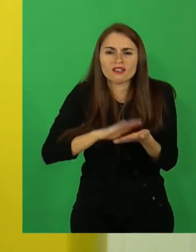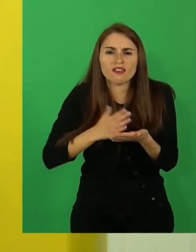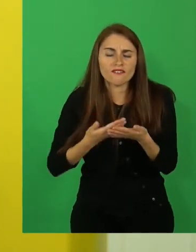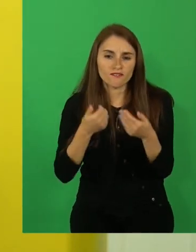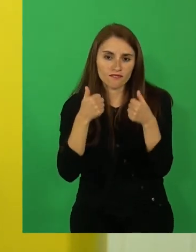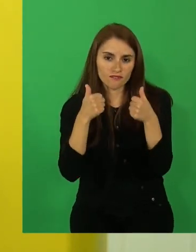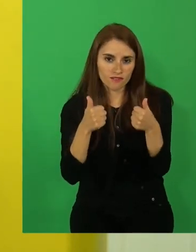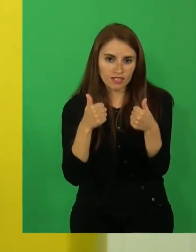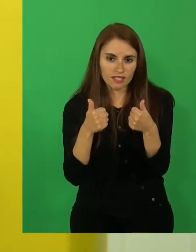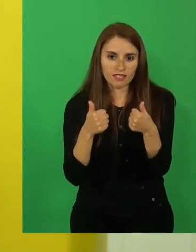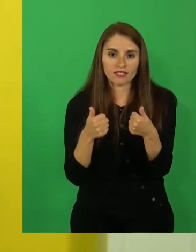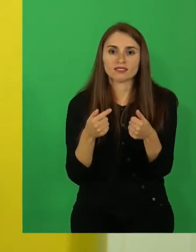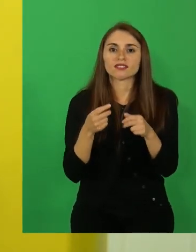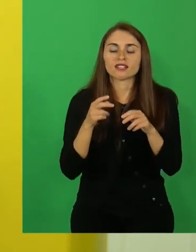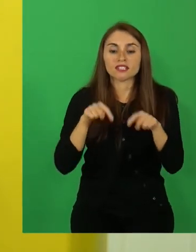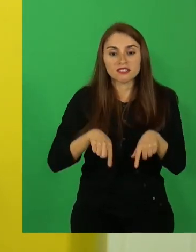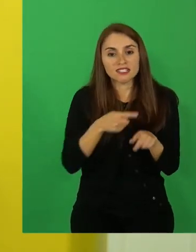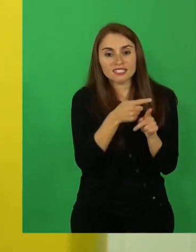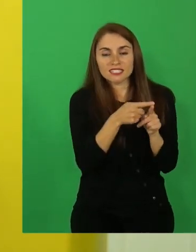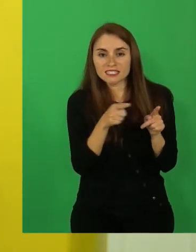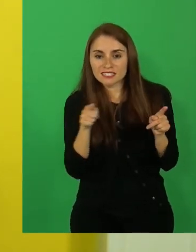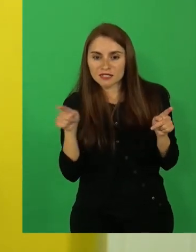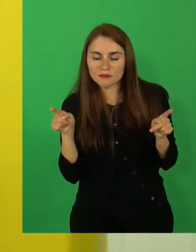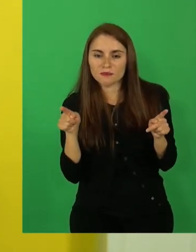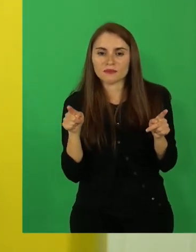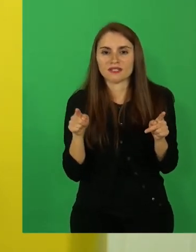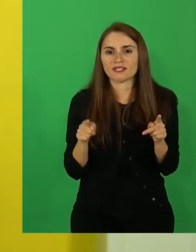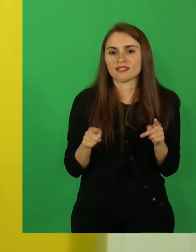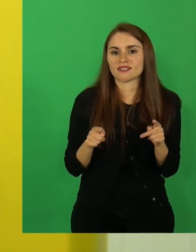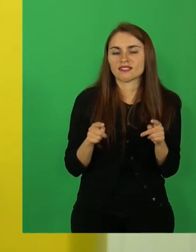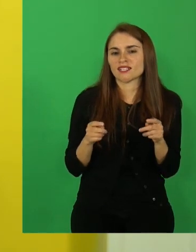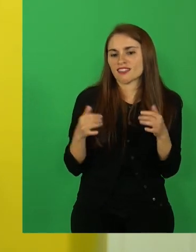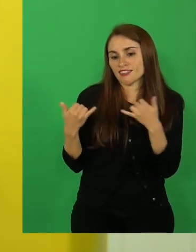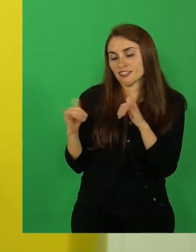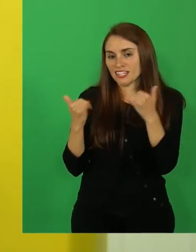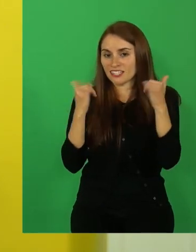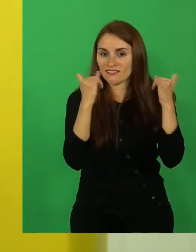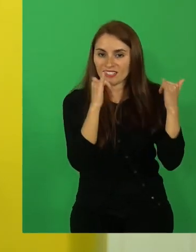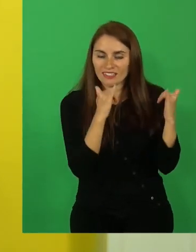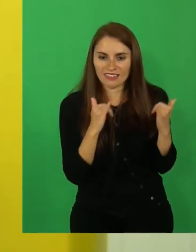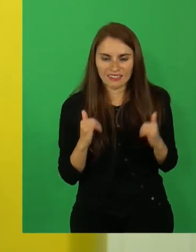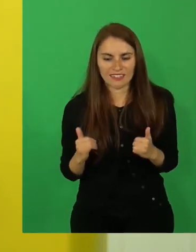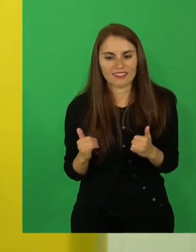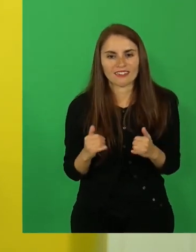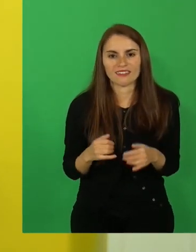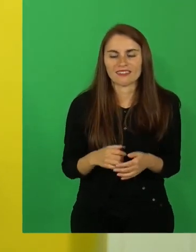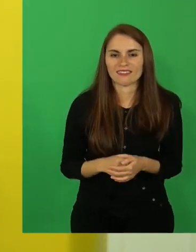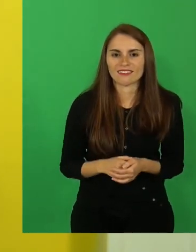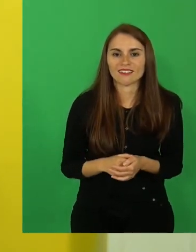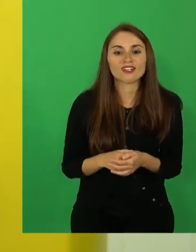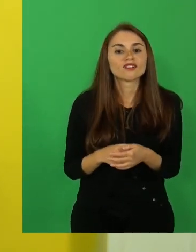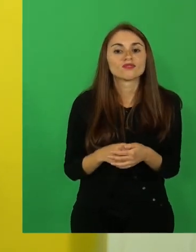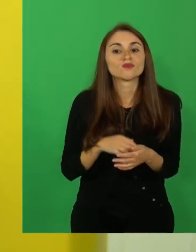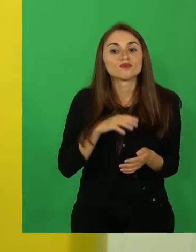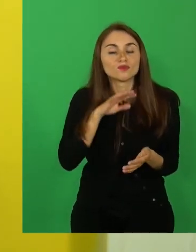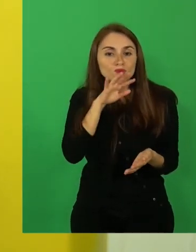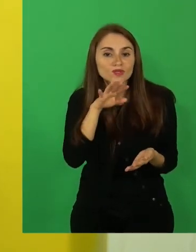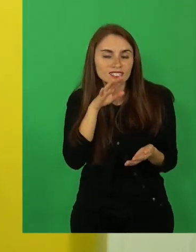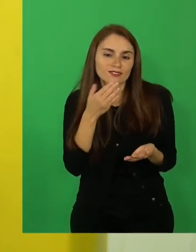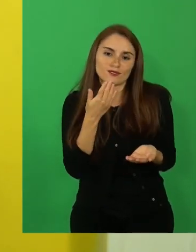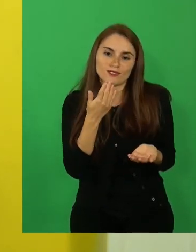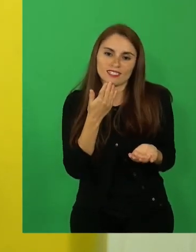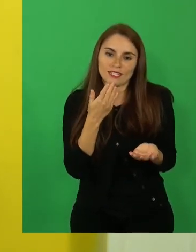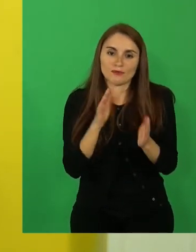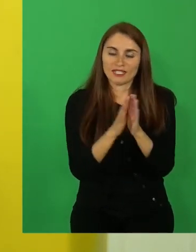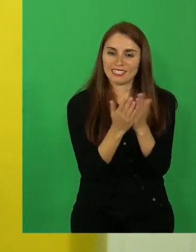que tengan una semana muy entretenida, utilizando